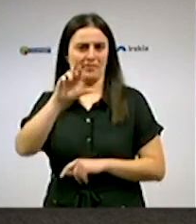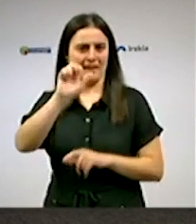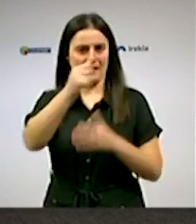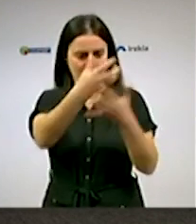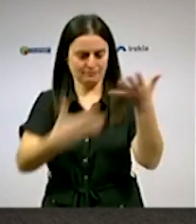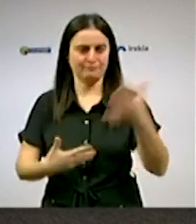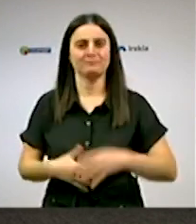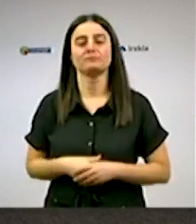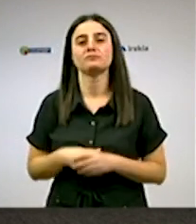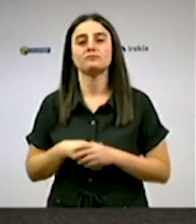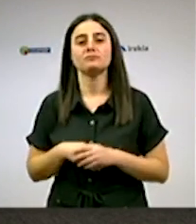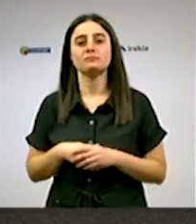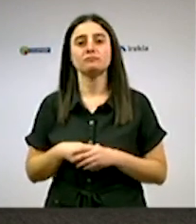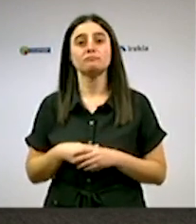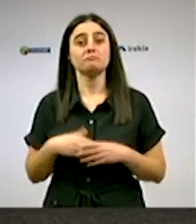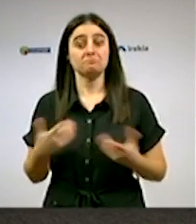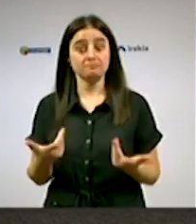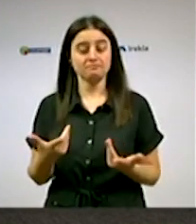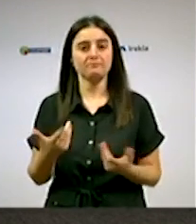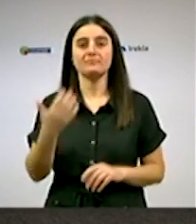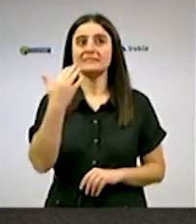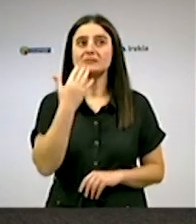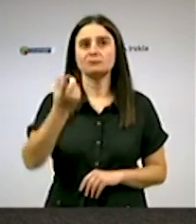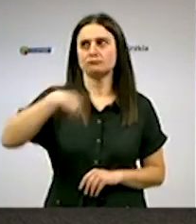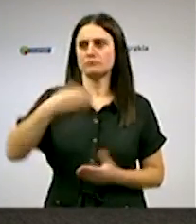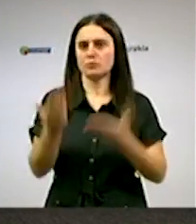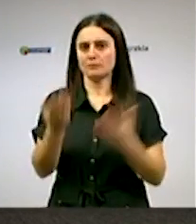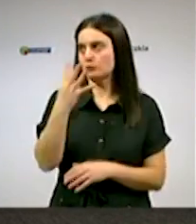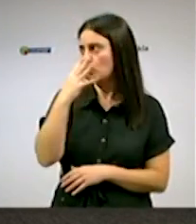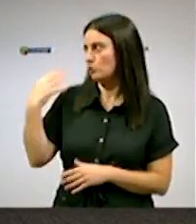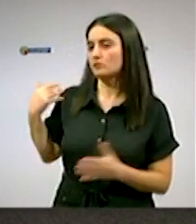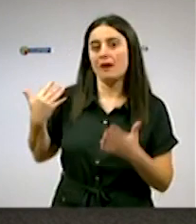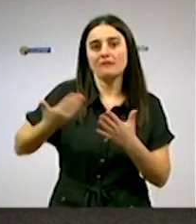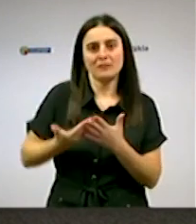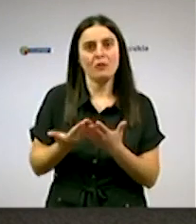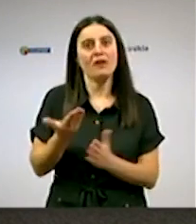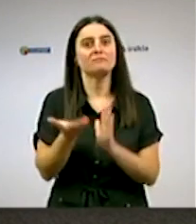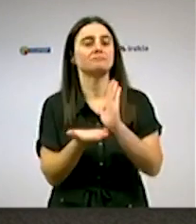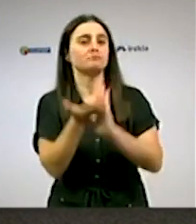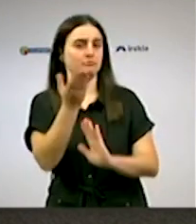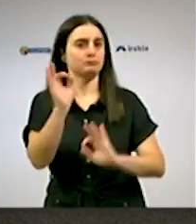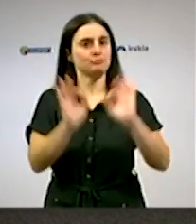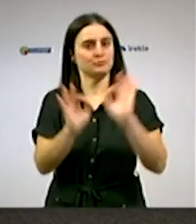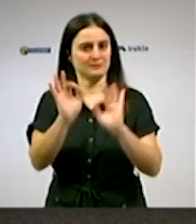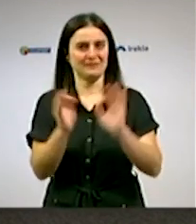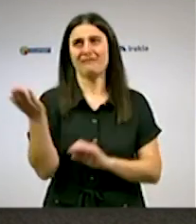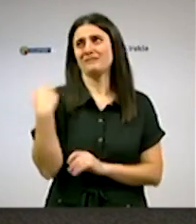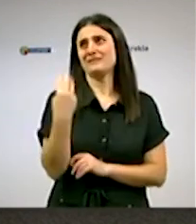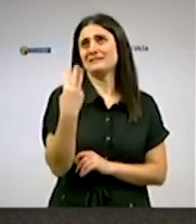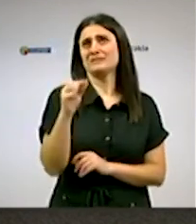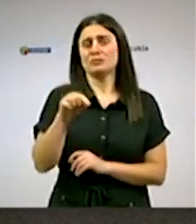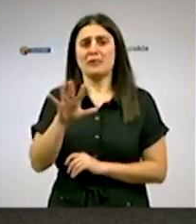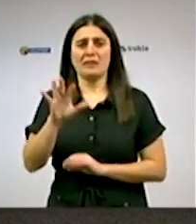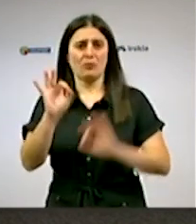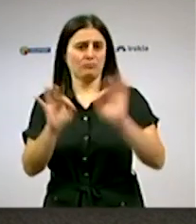Esto significa un aumento significativo respecto de hace cuatro años, cuando rondó apenas el 3,5%.